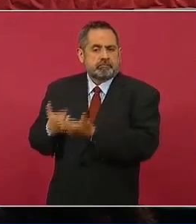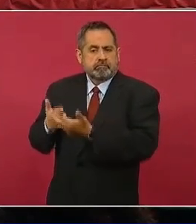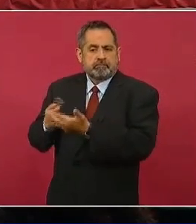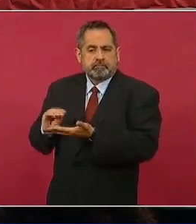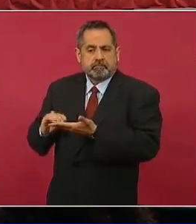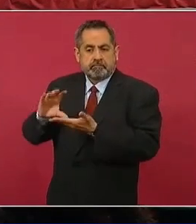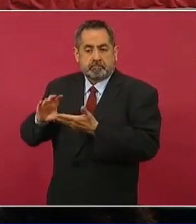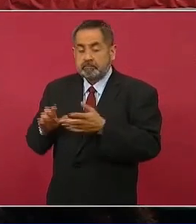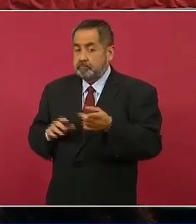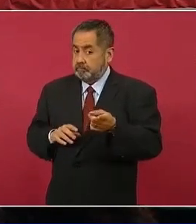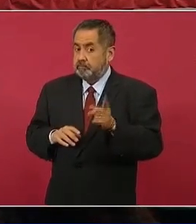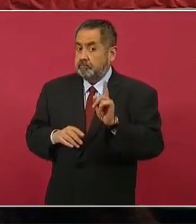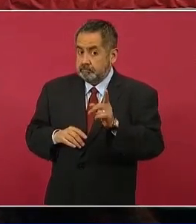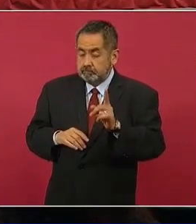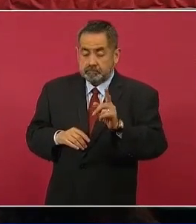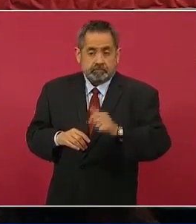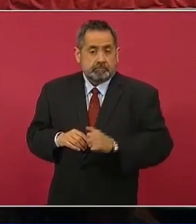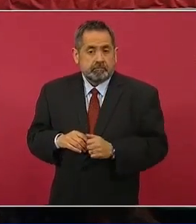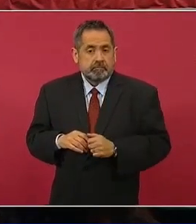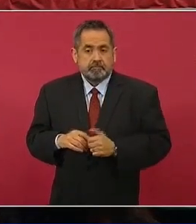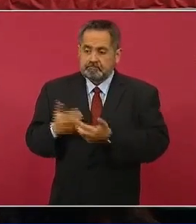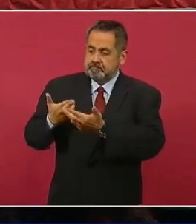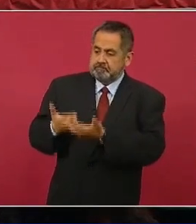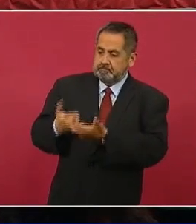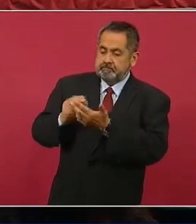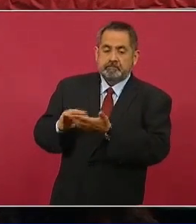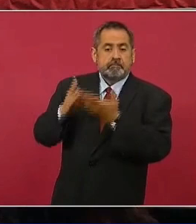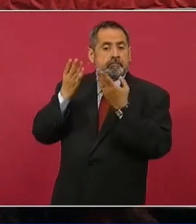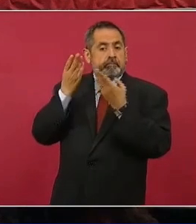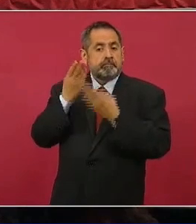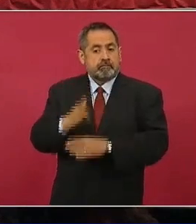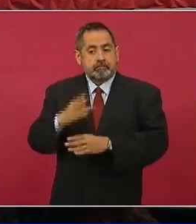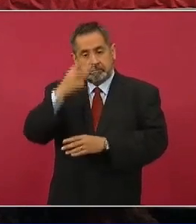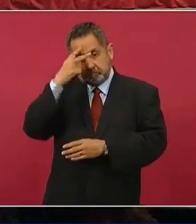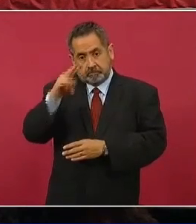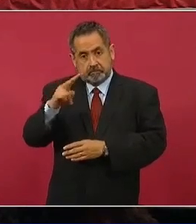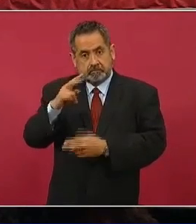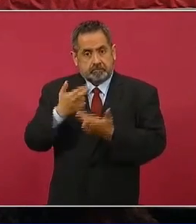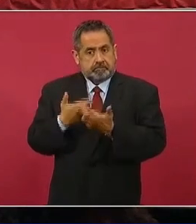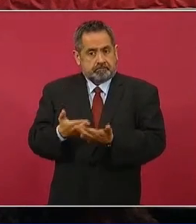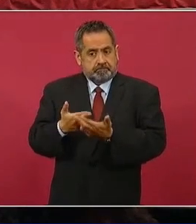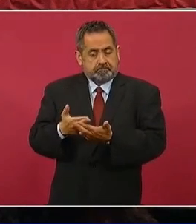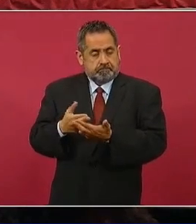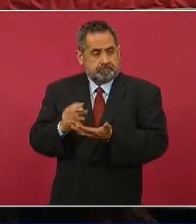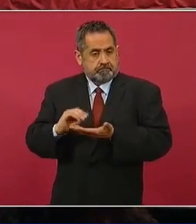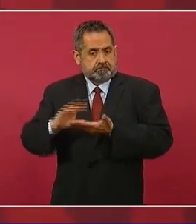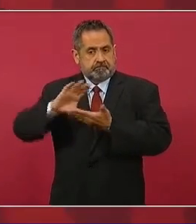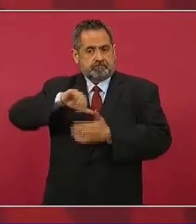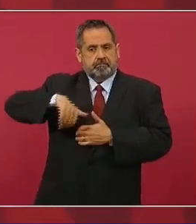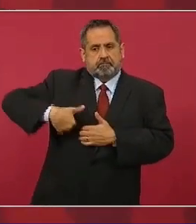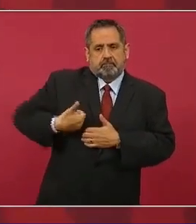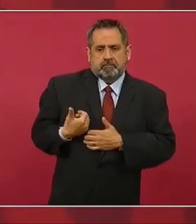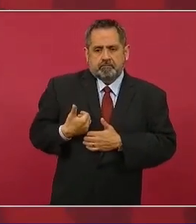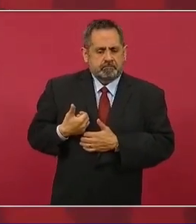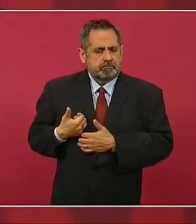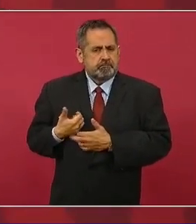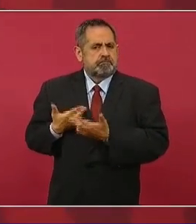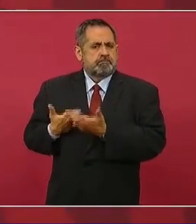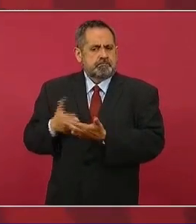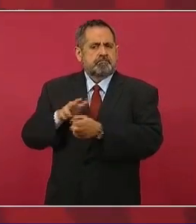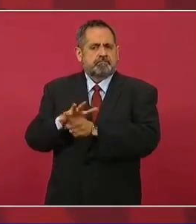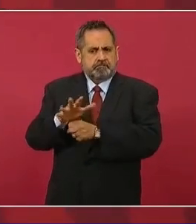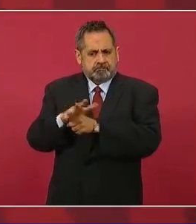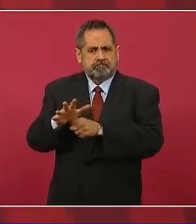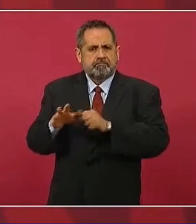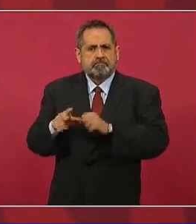porque las reservas del Banco de México están muy altas, en